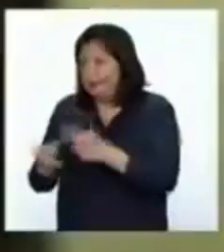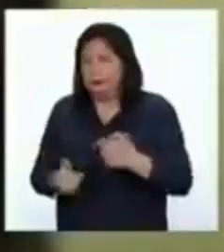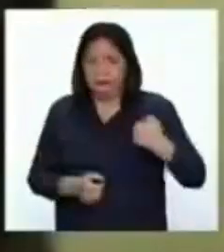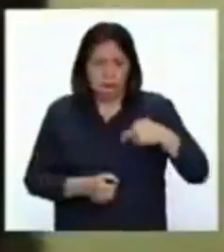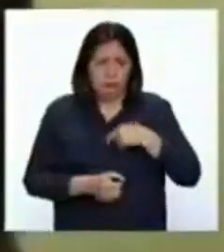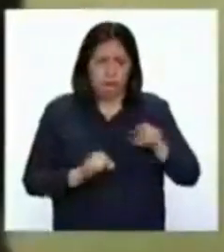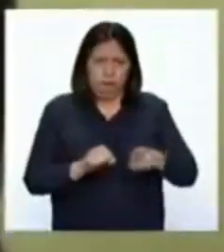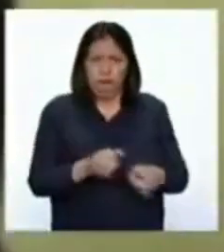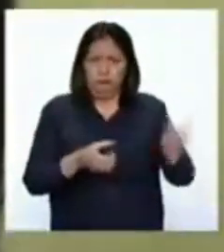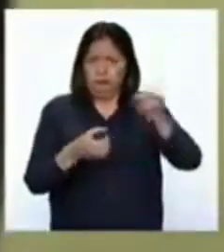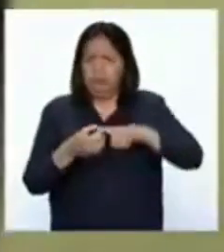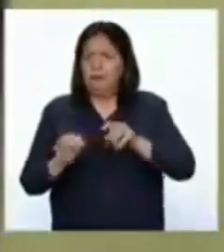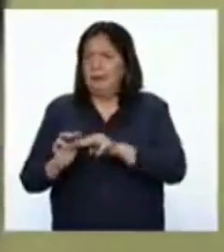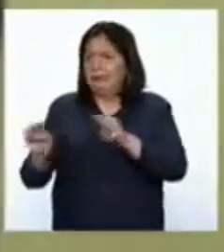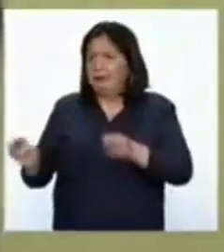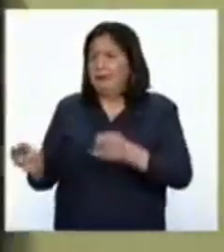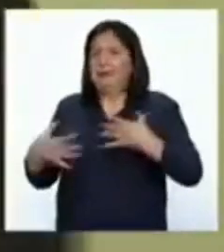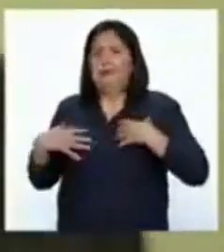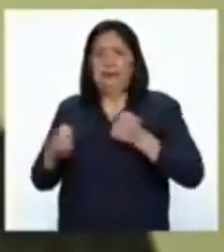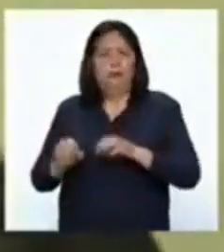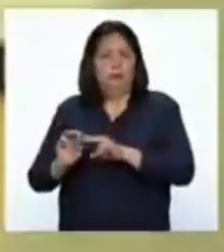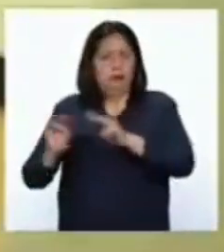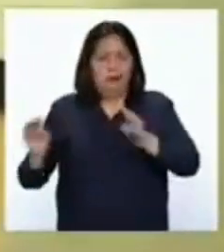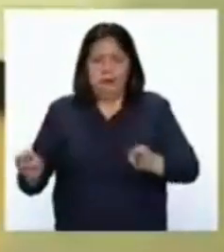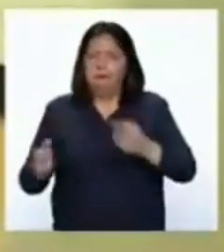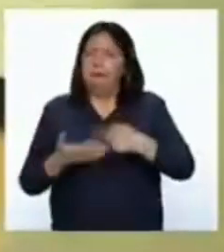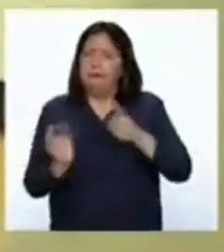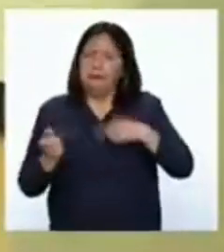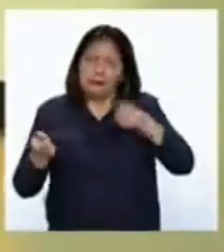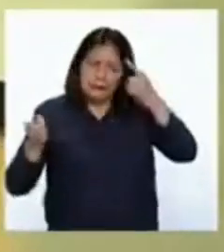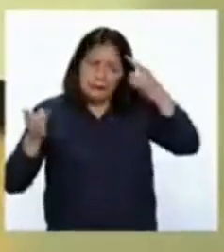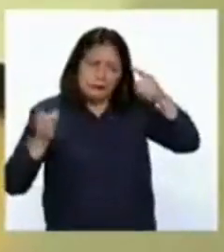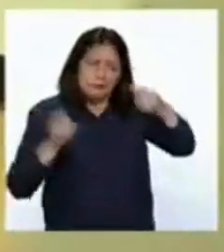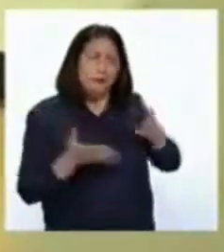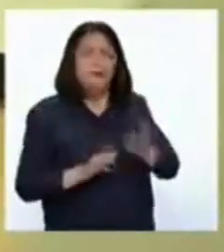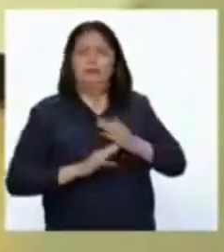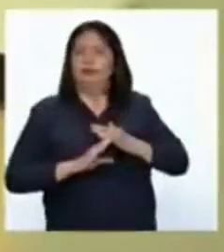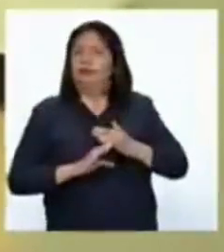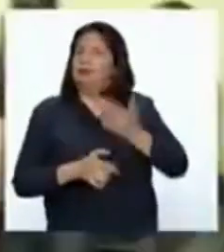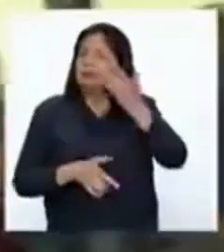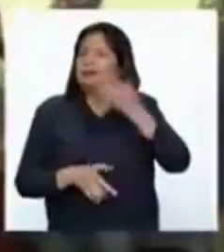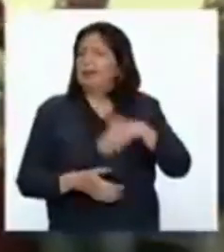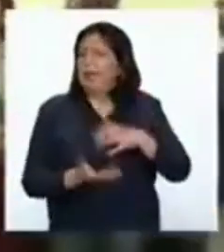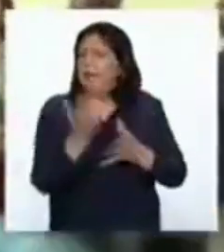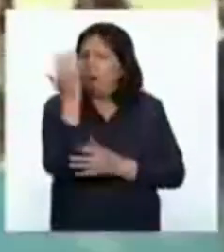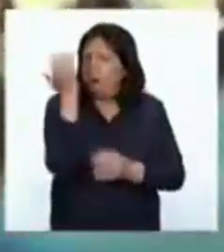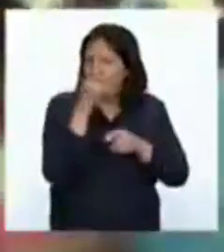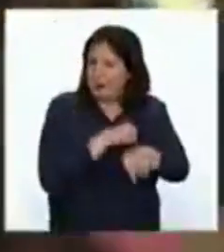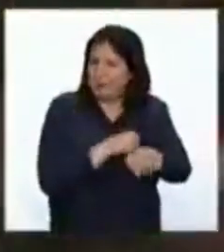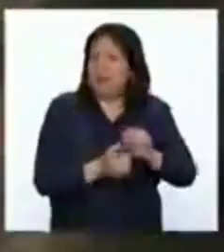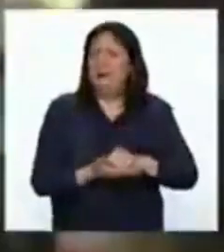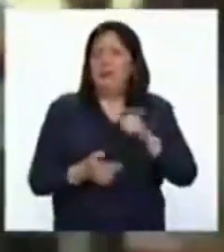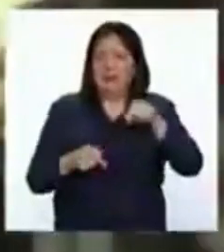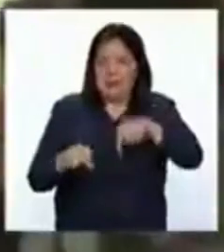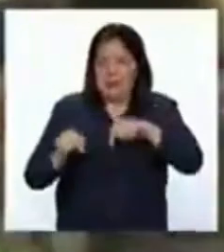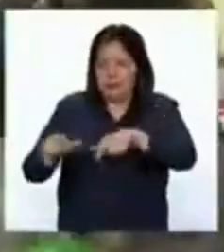también formamos parte de la mesa de salud, de la mesa de concertación de lucha contra la pobreza. Y dentro de este espacio nosotros